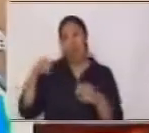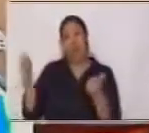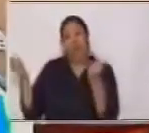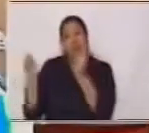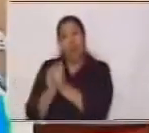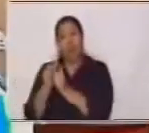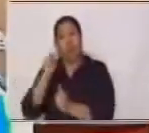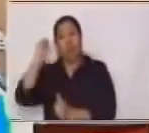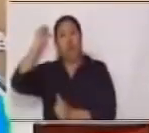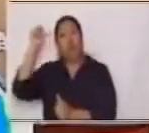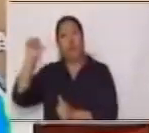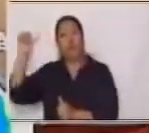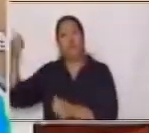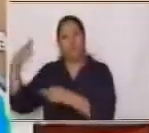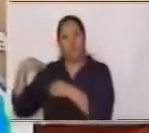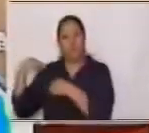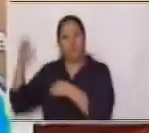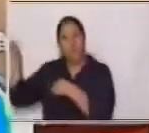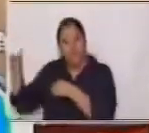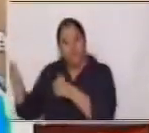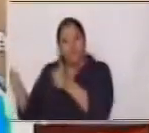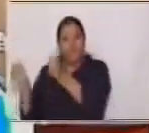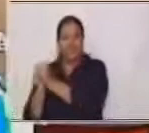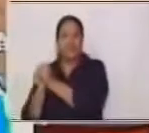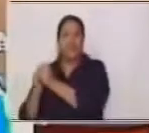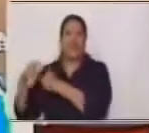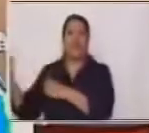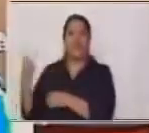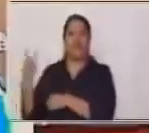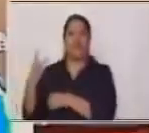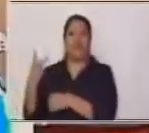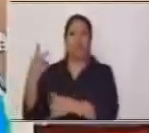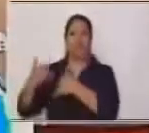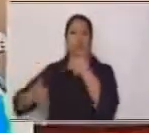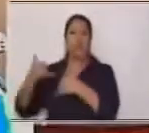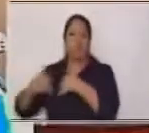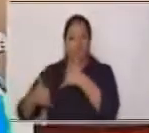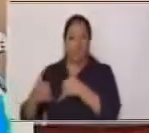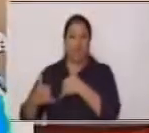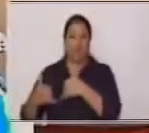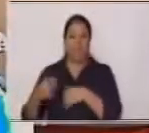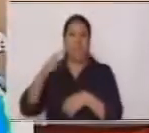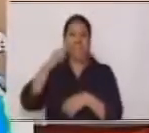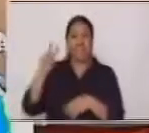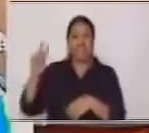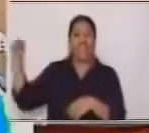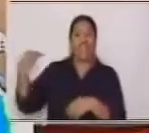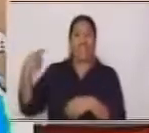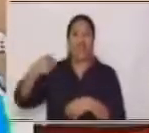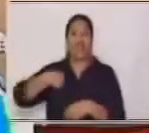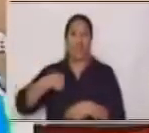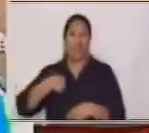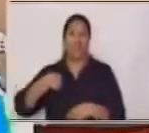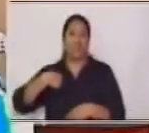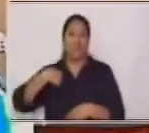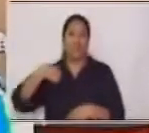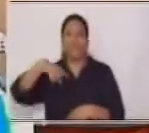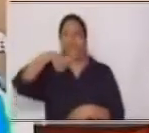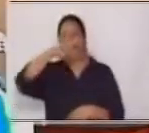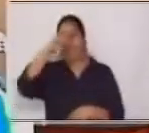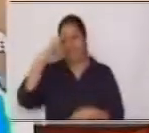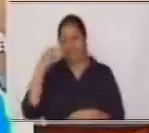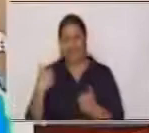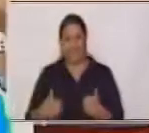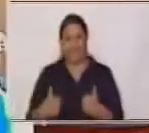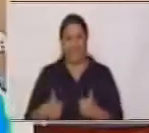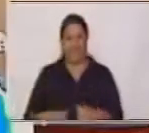Para que él también Juegue con nosotros Y vea todo lo bonito Que trabajamos nosotros también Muy bien